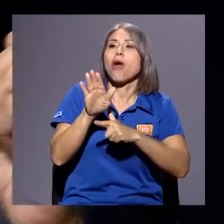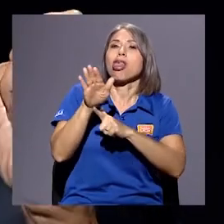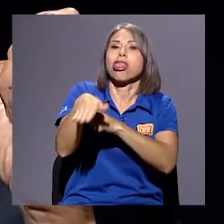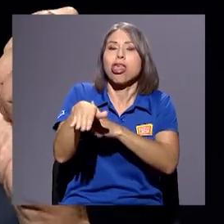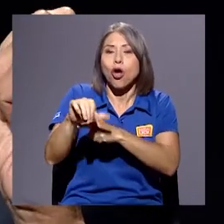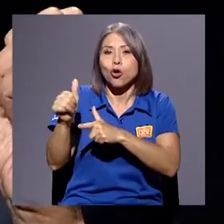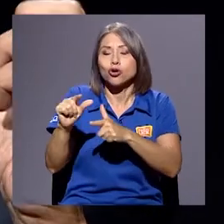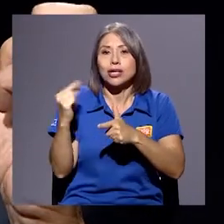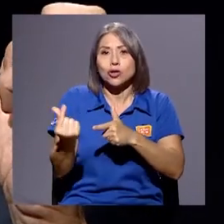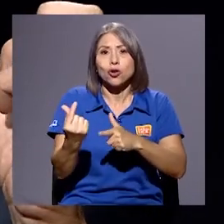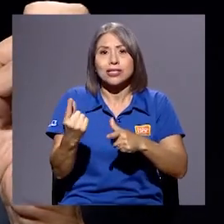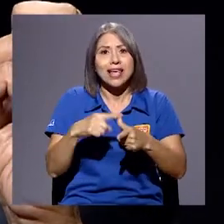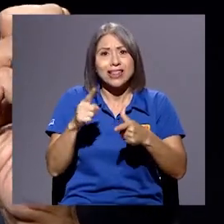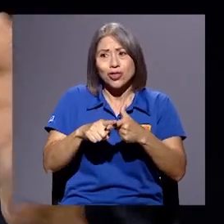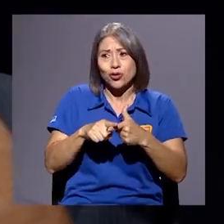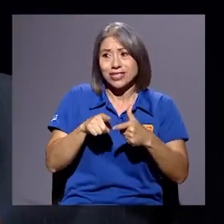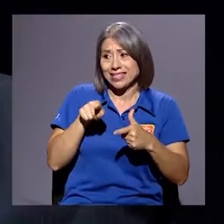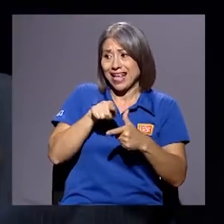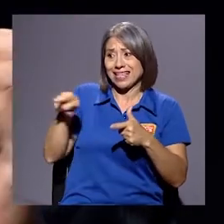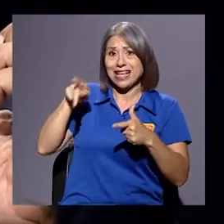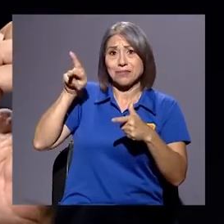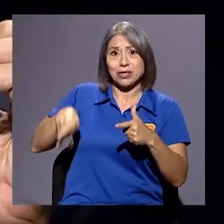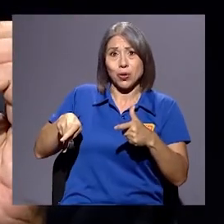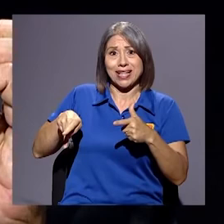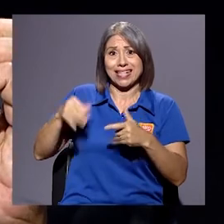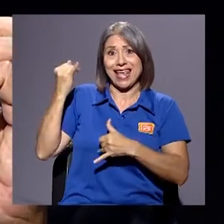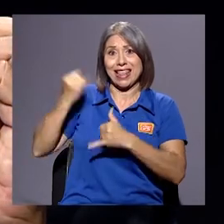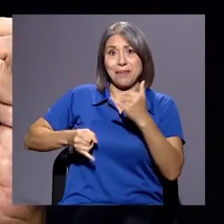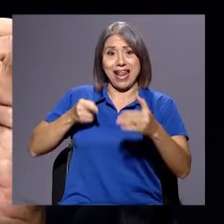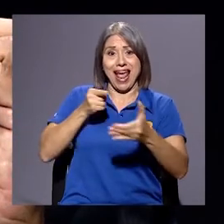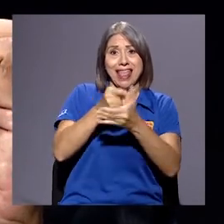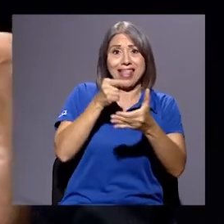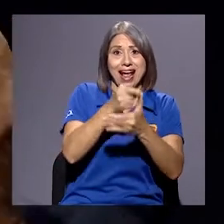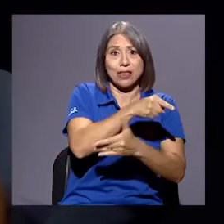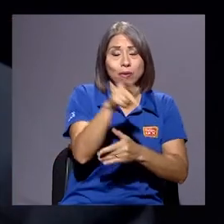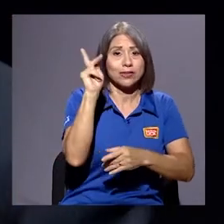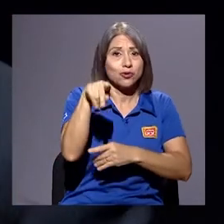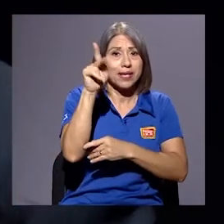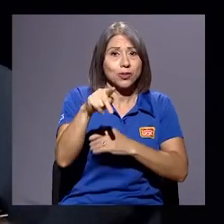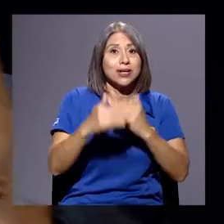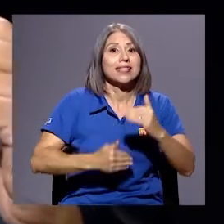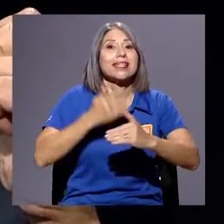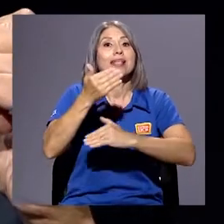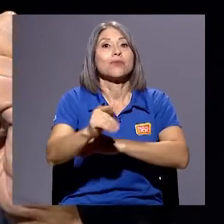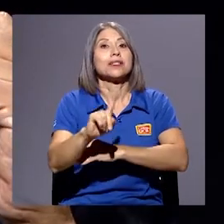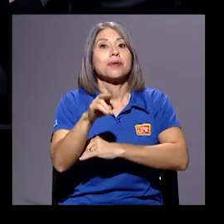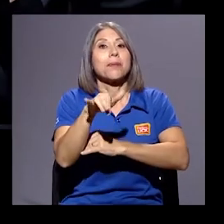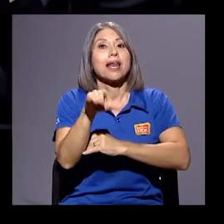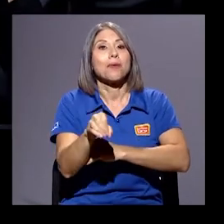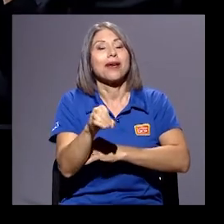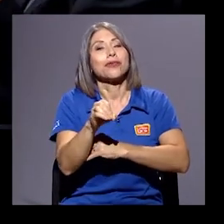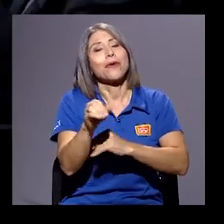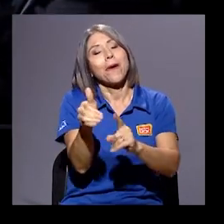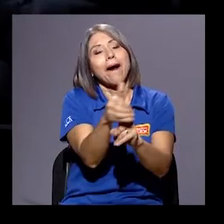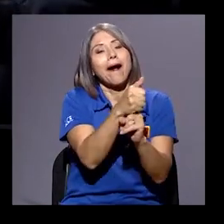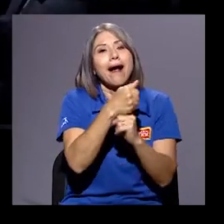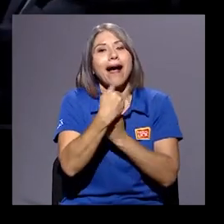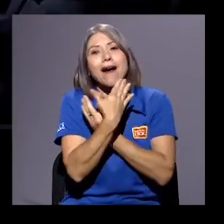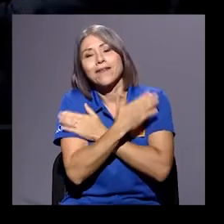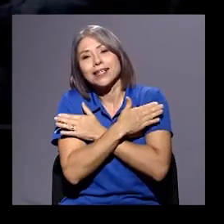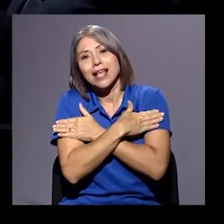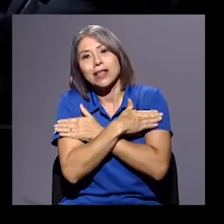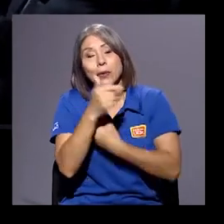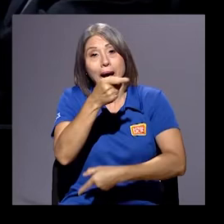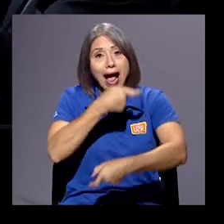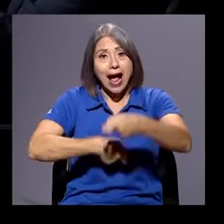usted viendo a los que atacan hacia estos pastores, abrazándose con ellos el primero de mayo, a cambio de los 10 votos de Restauración Nacional, para que